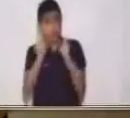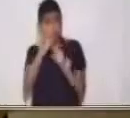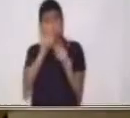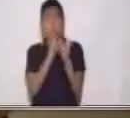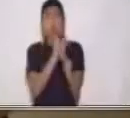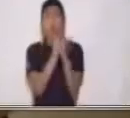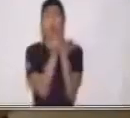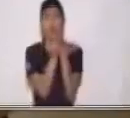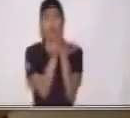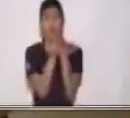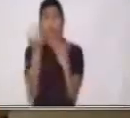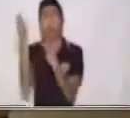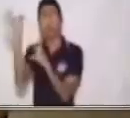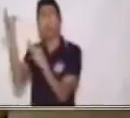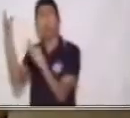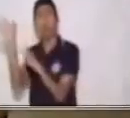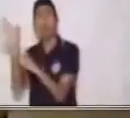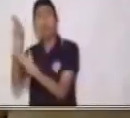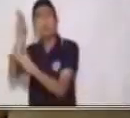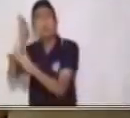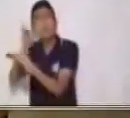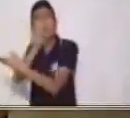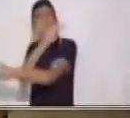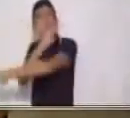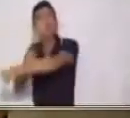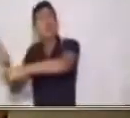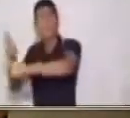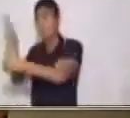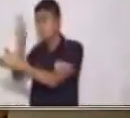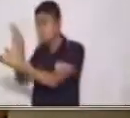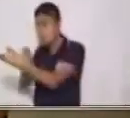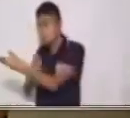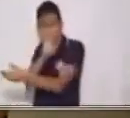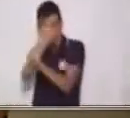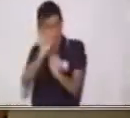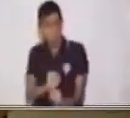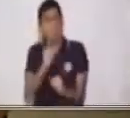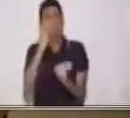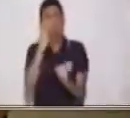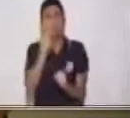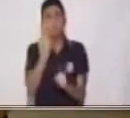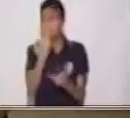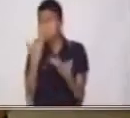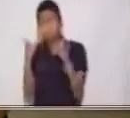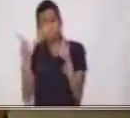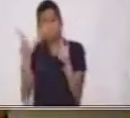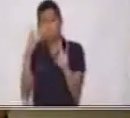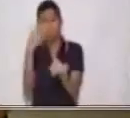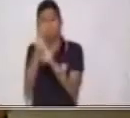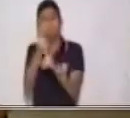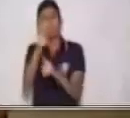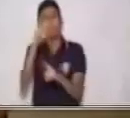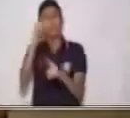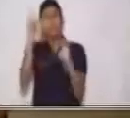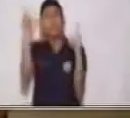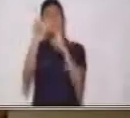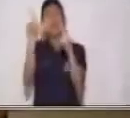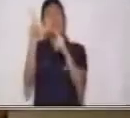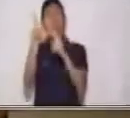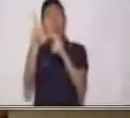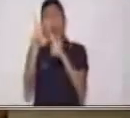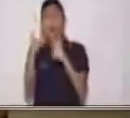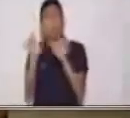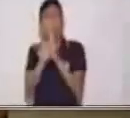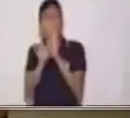en una hoja reciclable, historias. Y que busquemos ahí las letras y los sonidos de las que ya conocemos. ¿Verdad que sí?